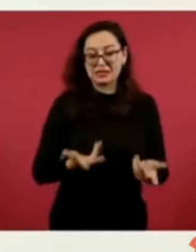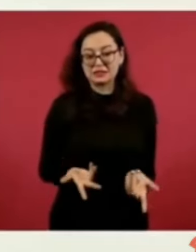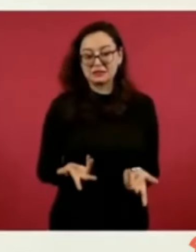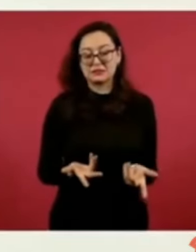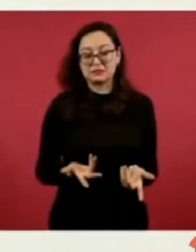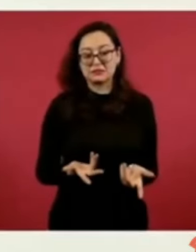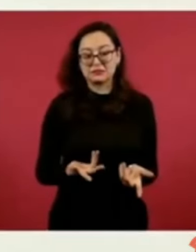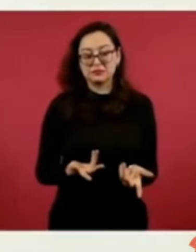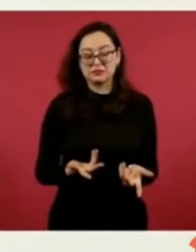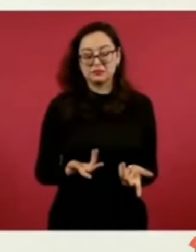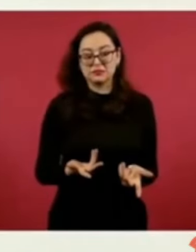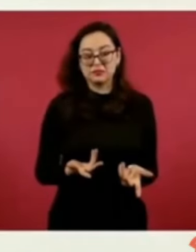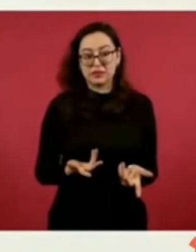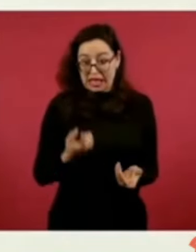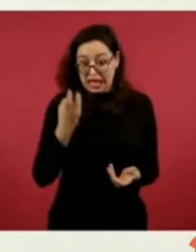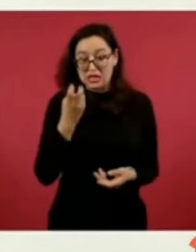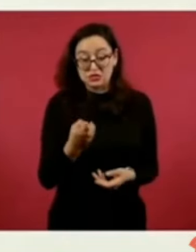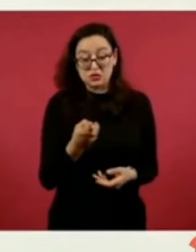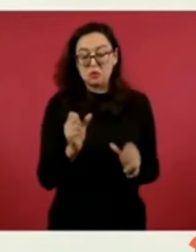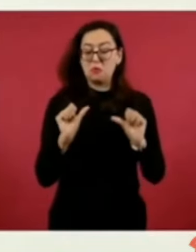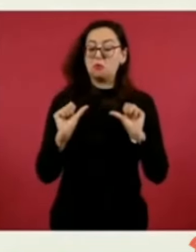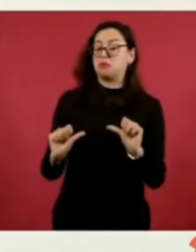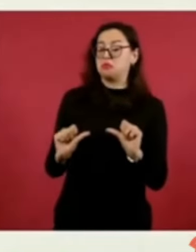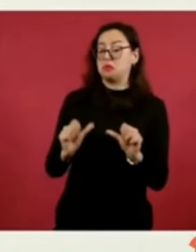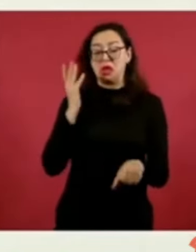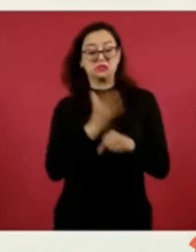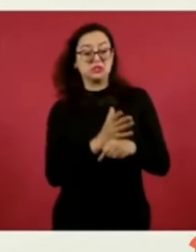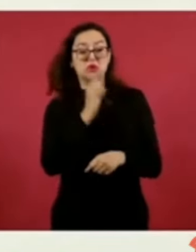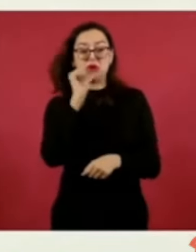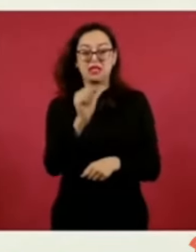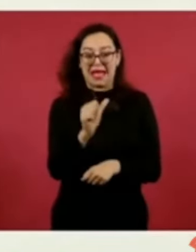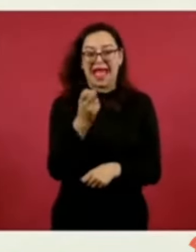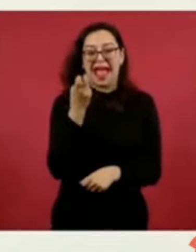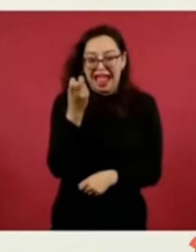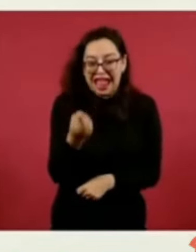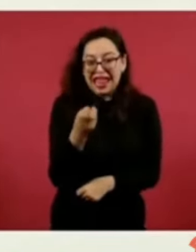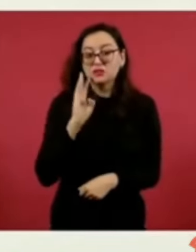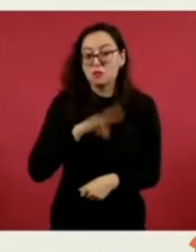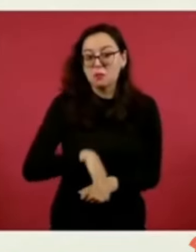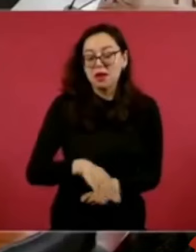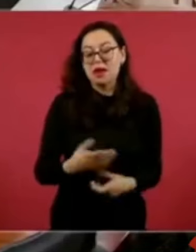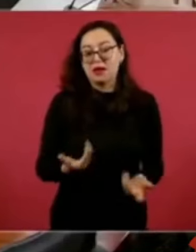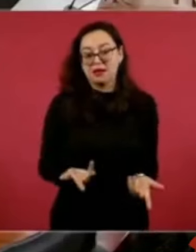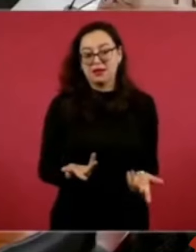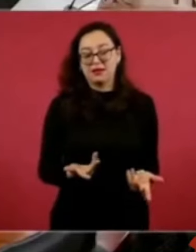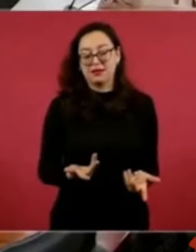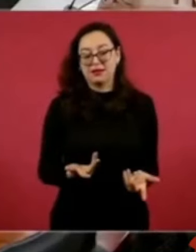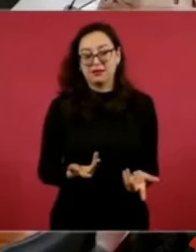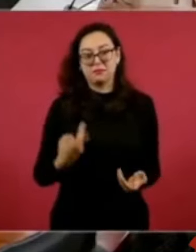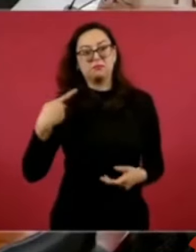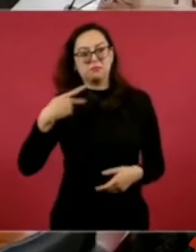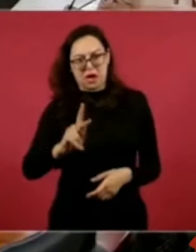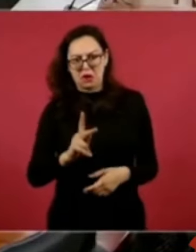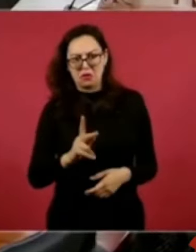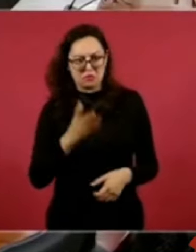castiga, si se denuncia, pues el gobierno sale adelante.